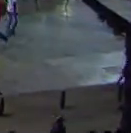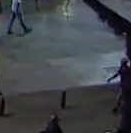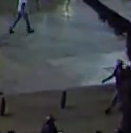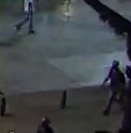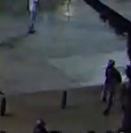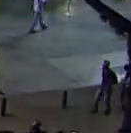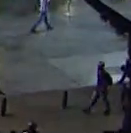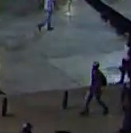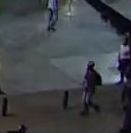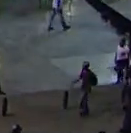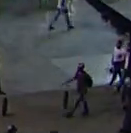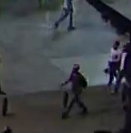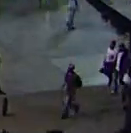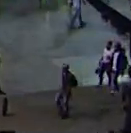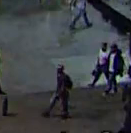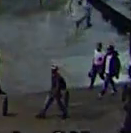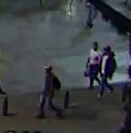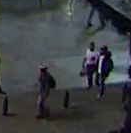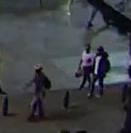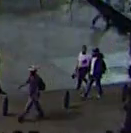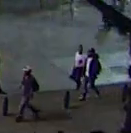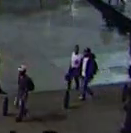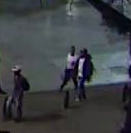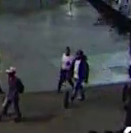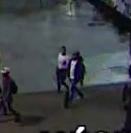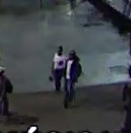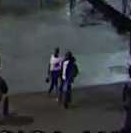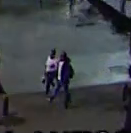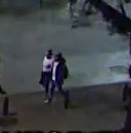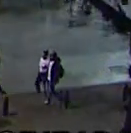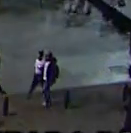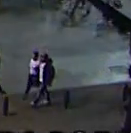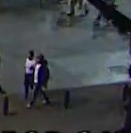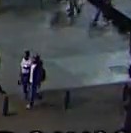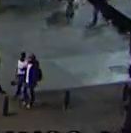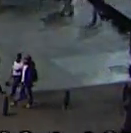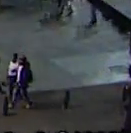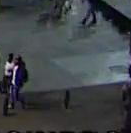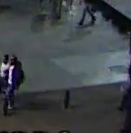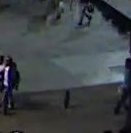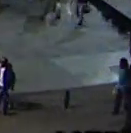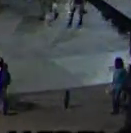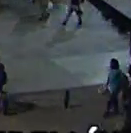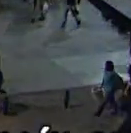share, We'll be right back.